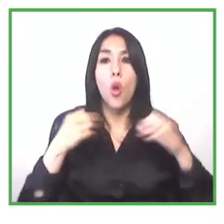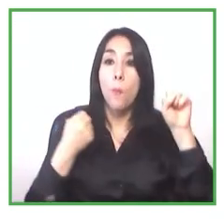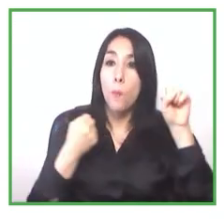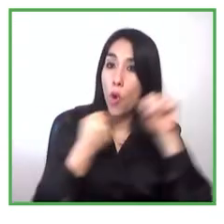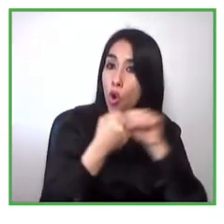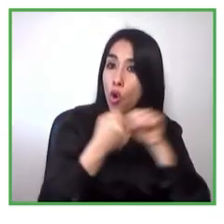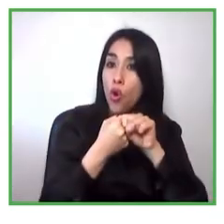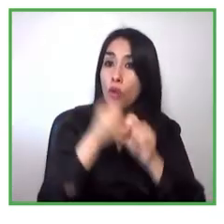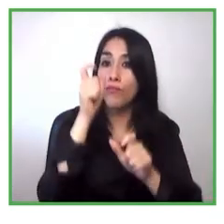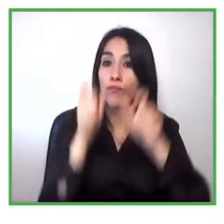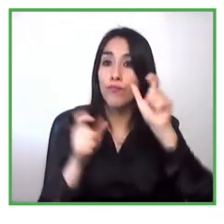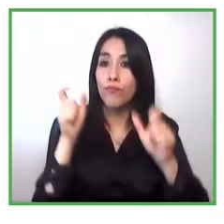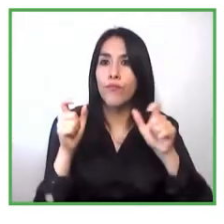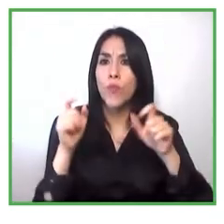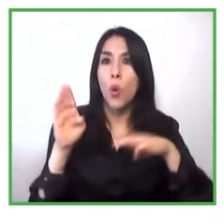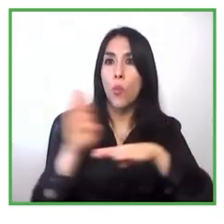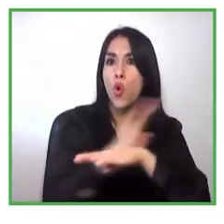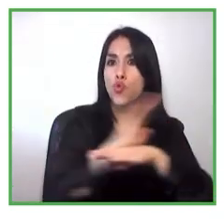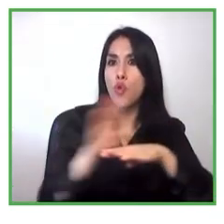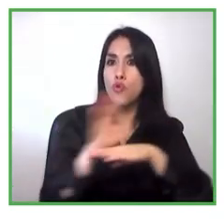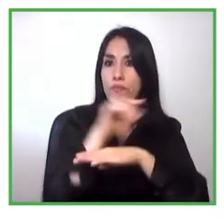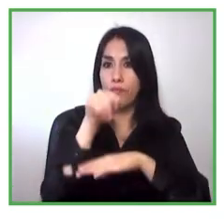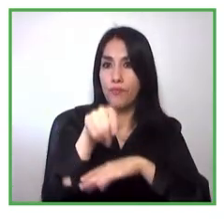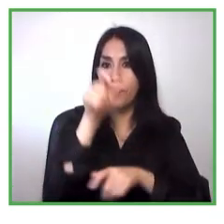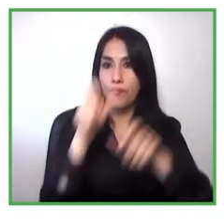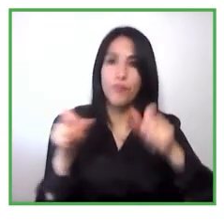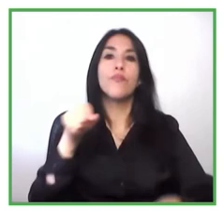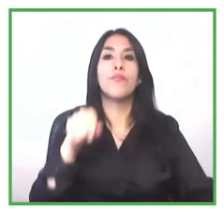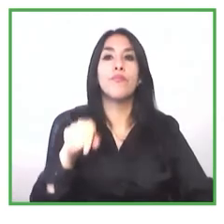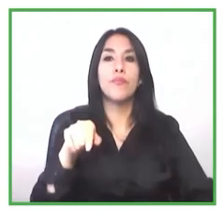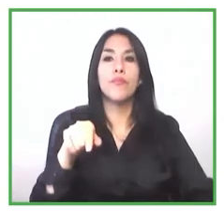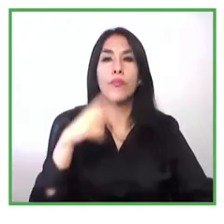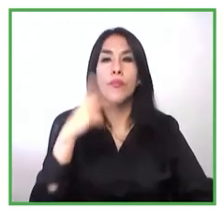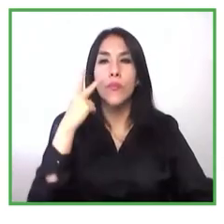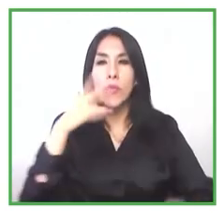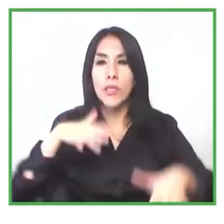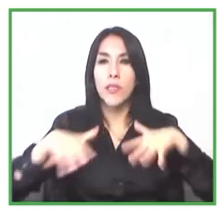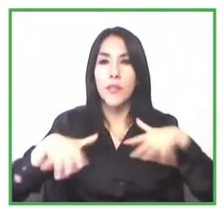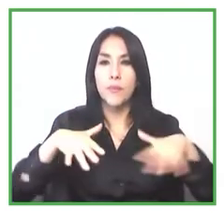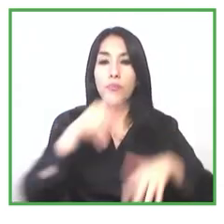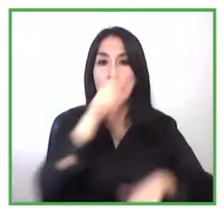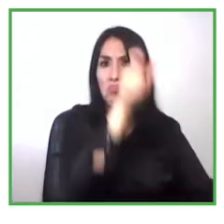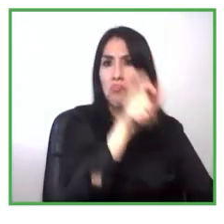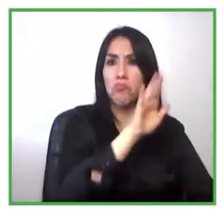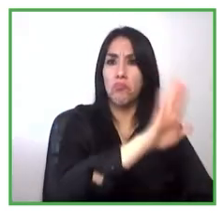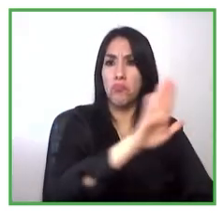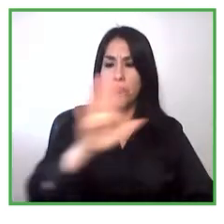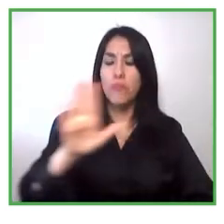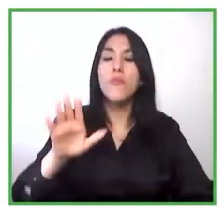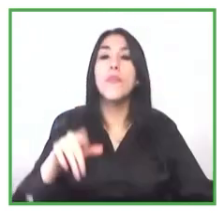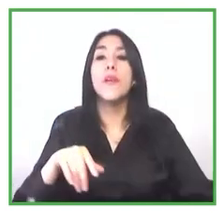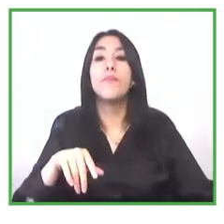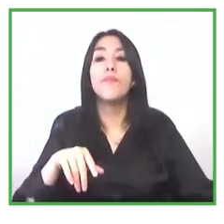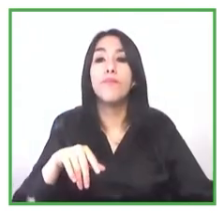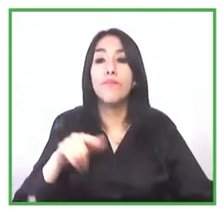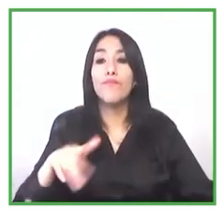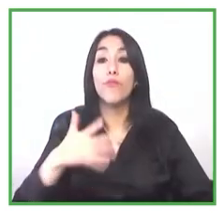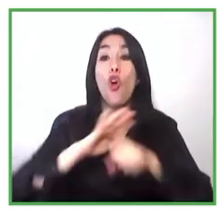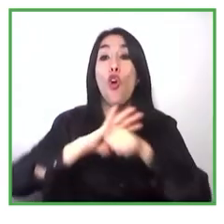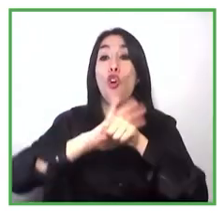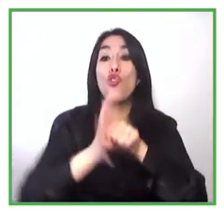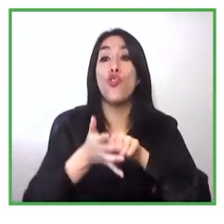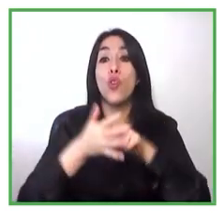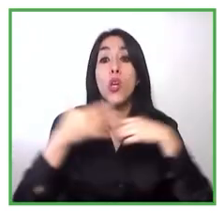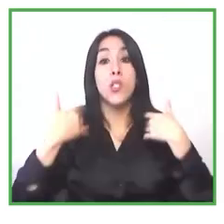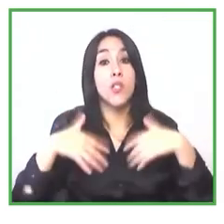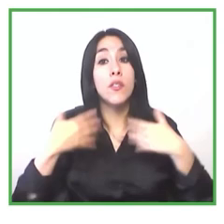día la pandemia uno de los principales problemas que le ha dado a los emprendedores justamente cómo comercializar sus productos